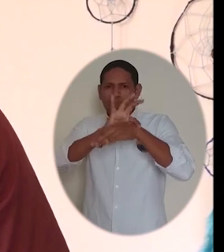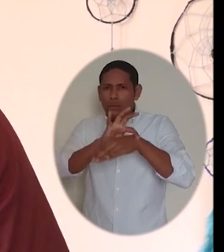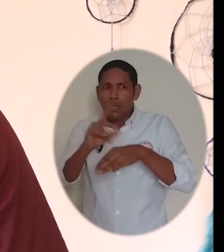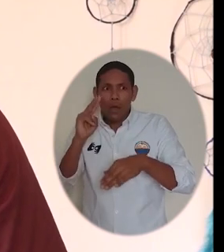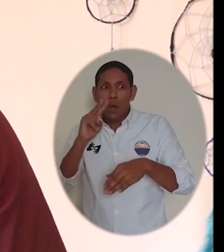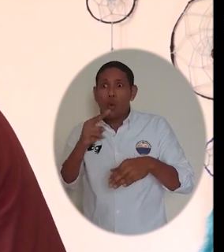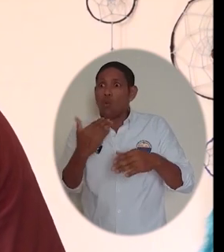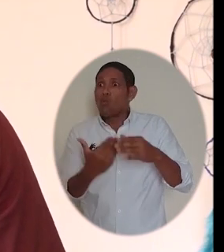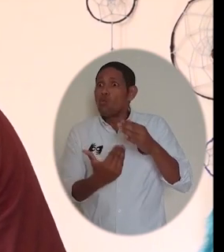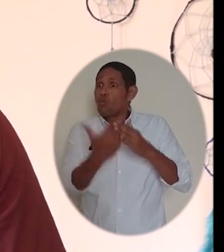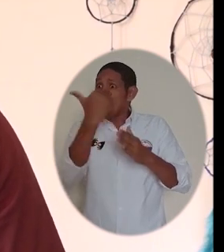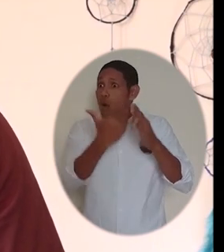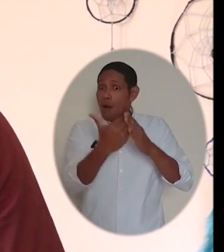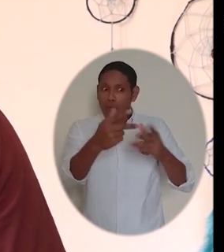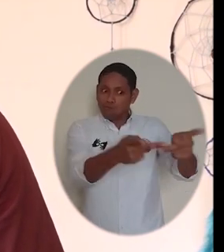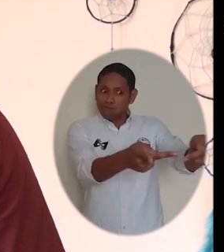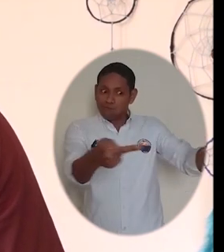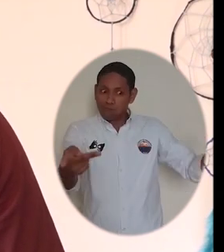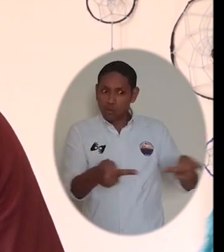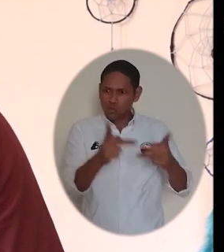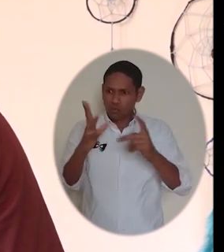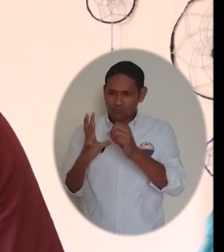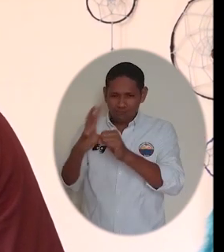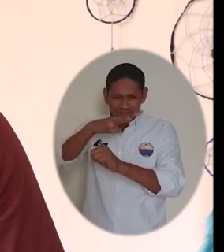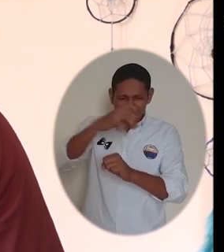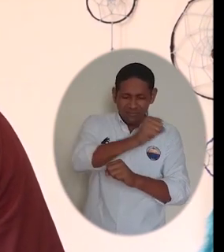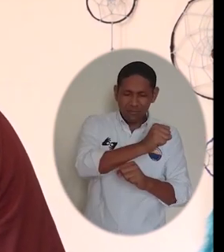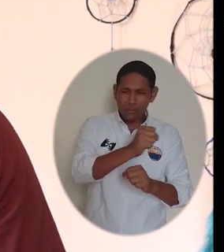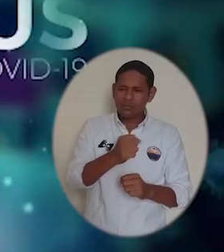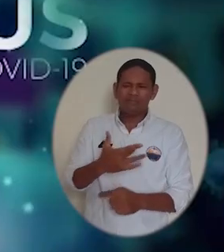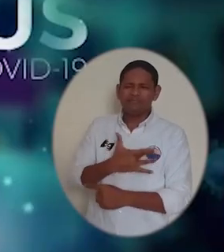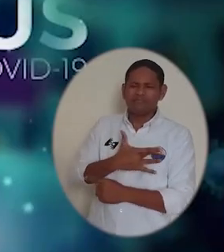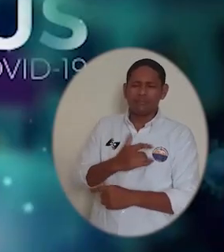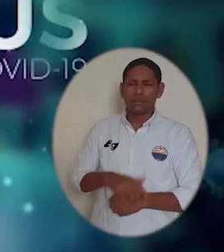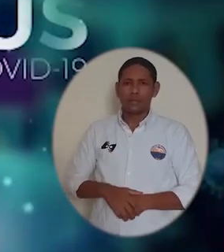destacan la labor de la institución en la consecución de este histórico logro.